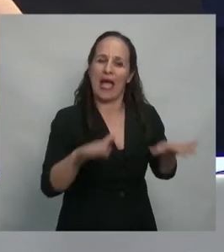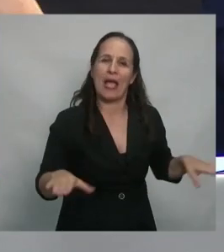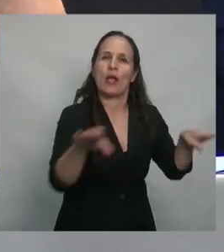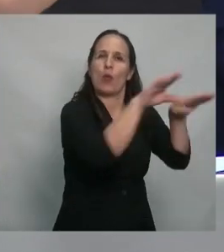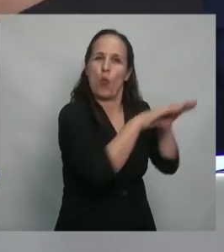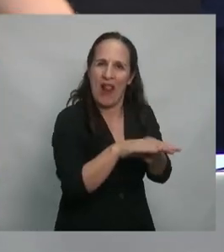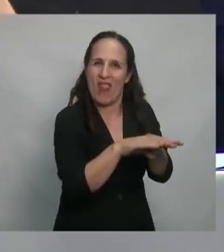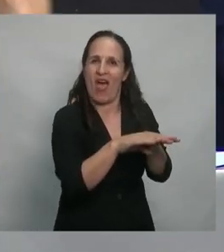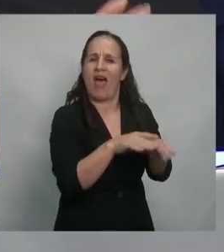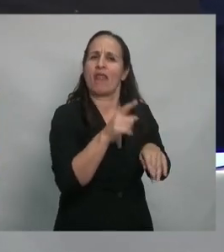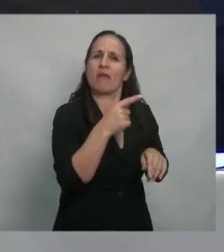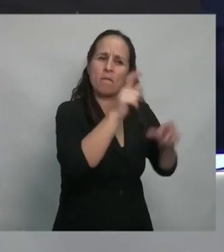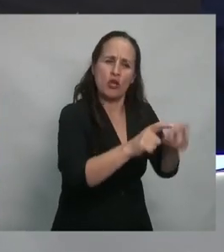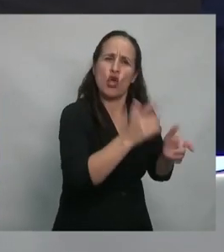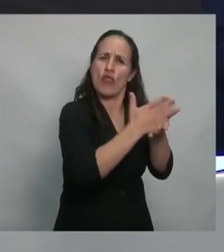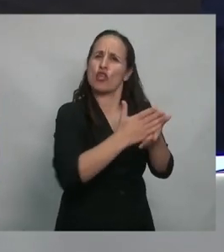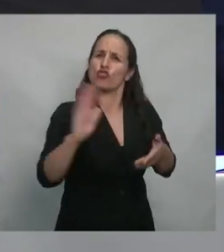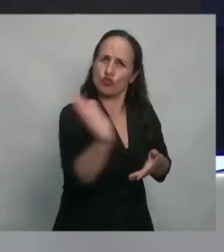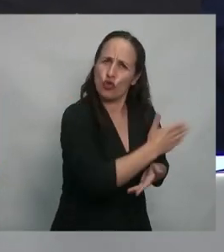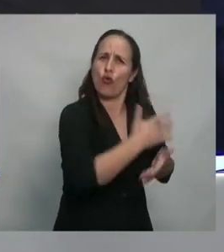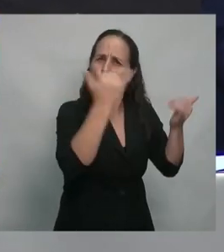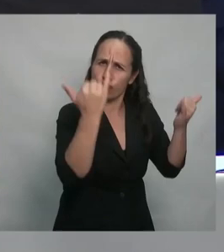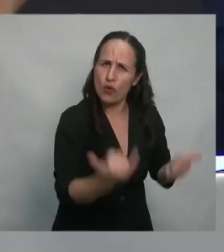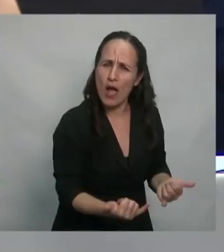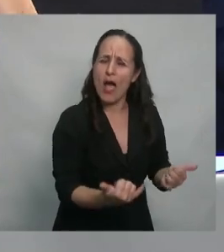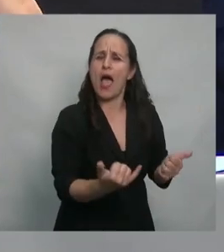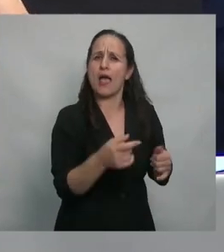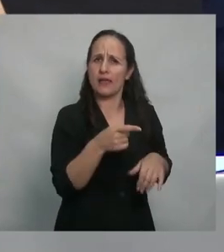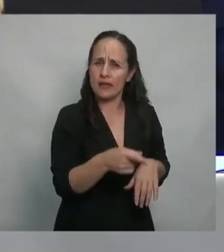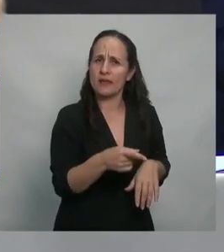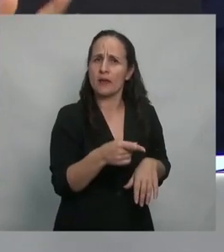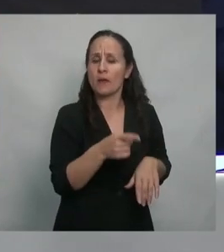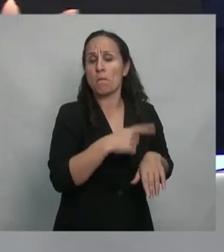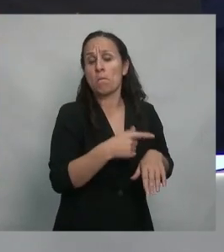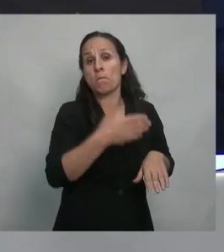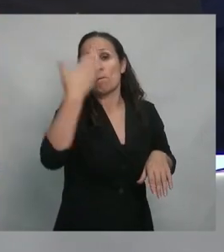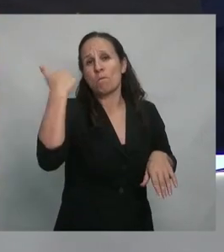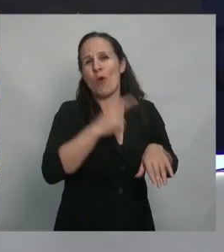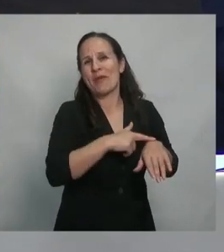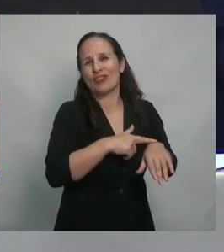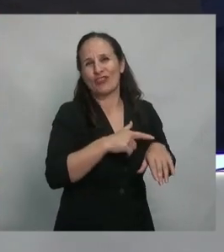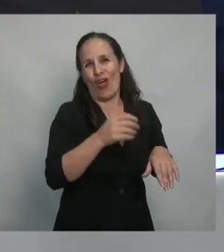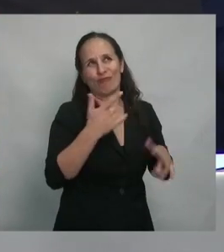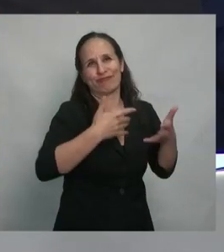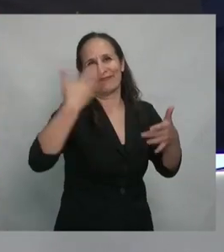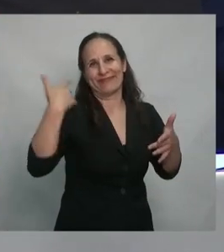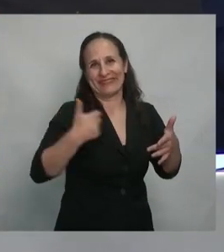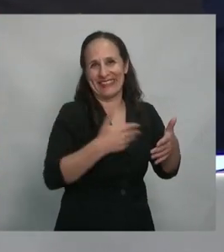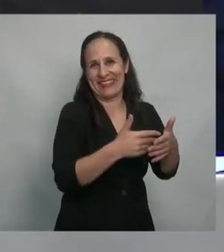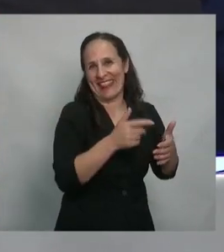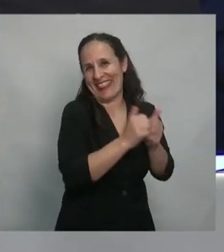de que todos tenían derechos, tal vez en el contexto histórico un poco más